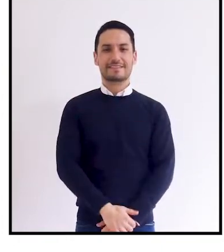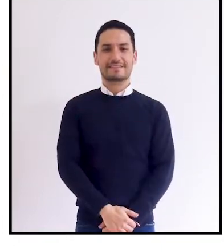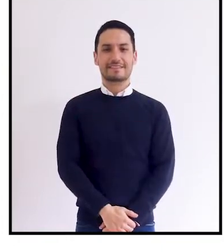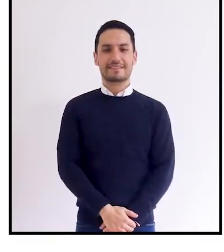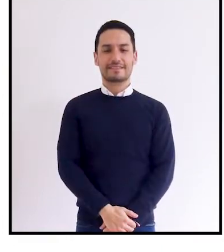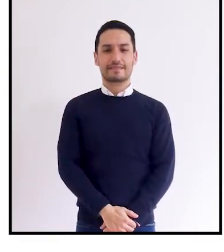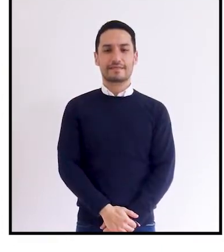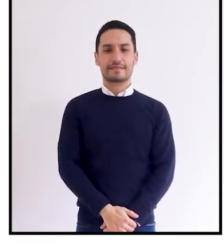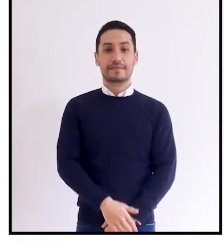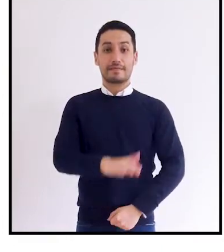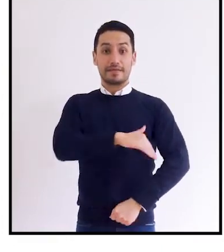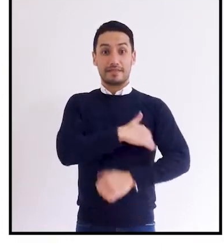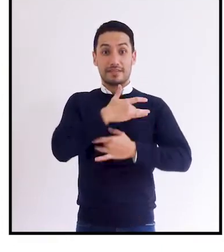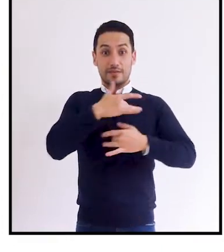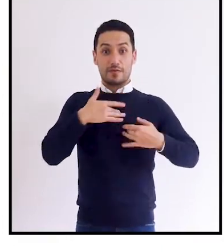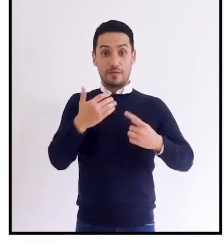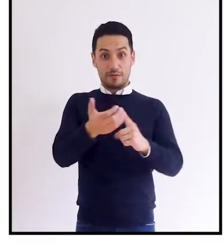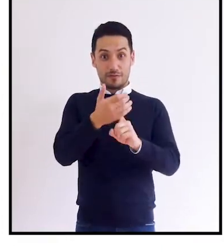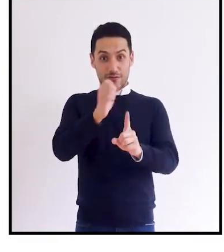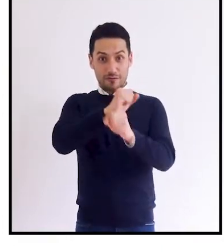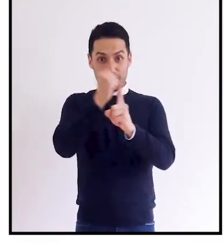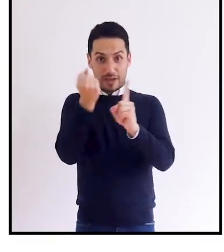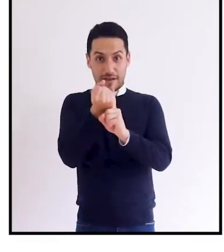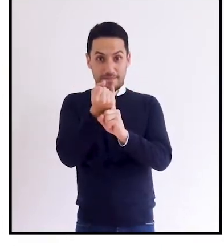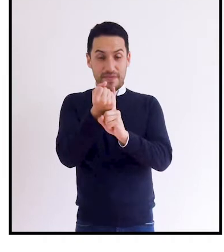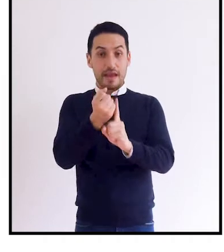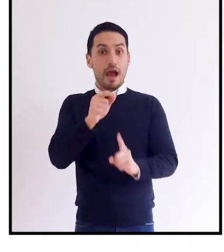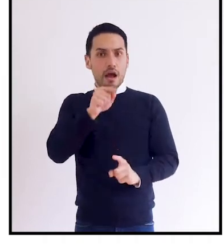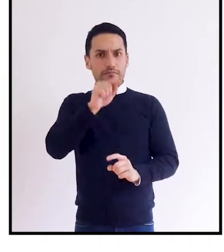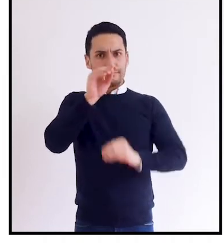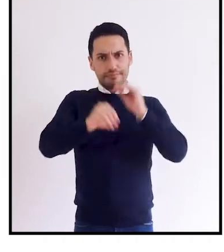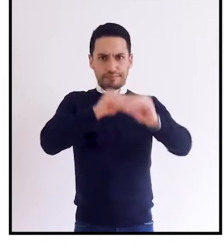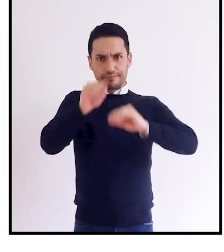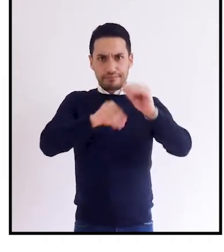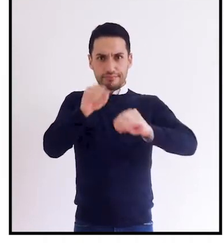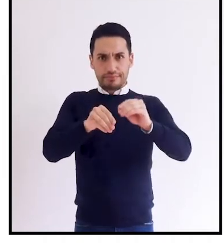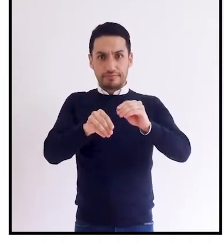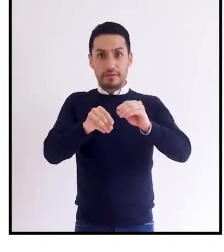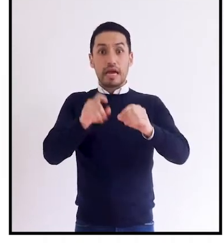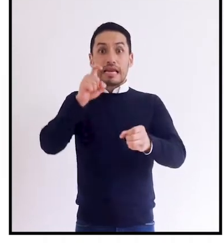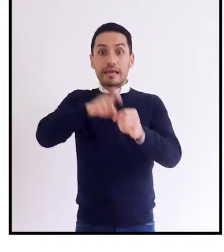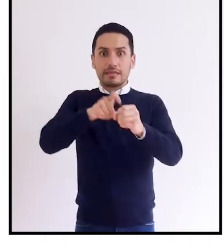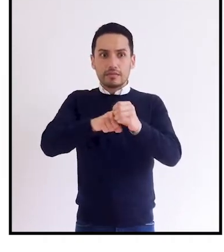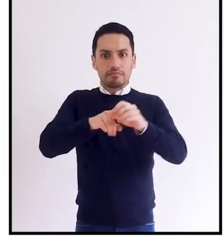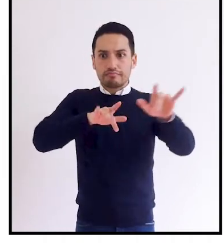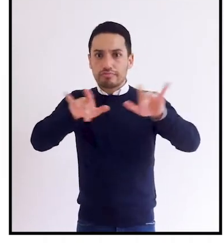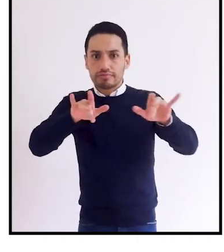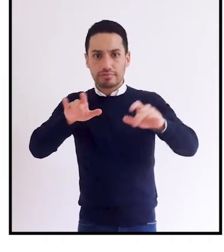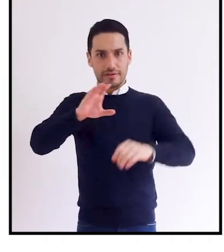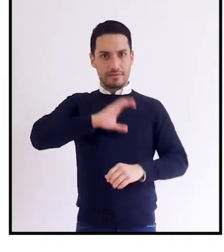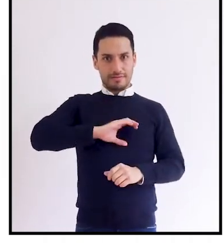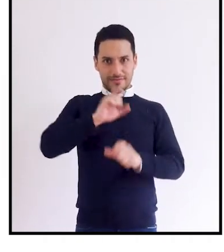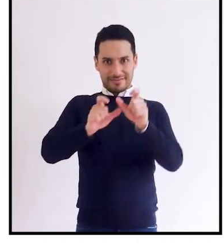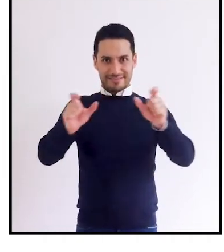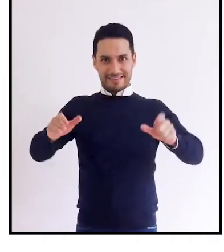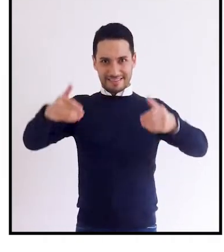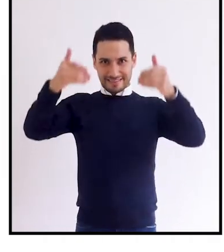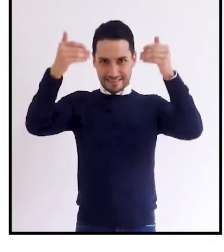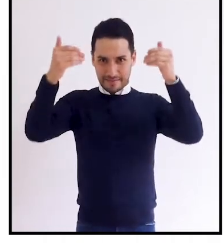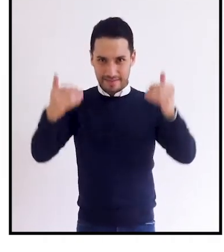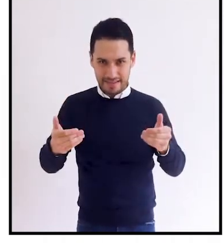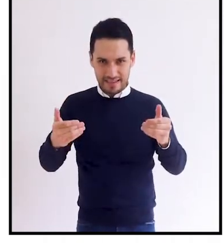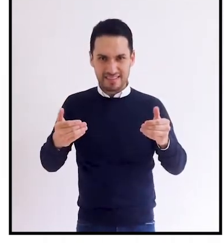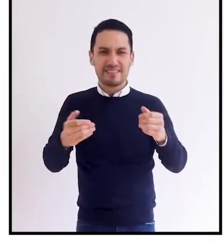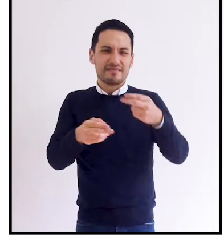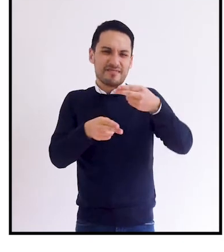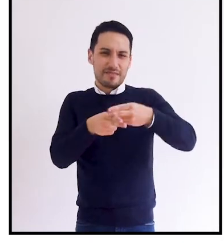El Ministerio de Salud y Protección Social viene desarrollando el Registro de Localización y Caracterización de Personas